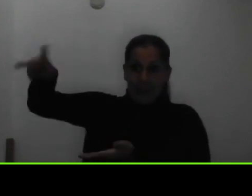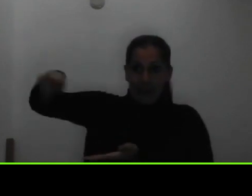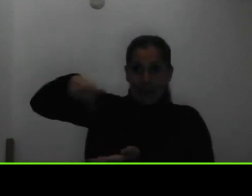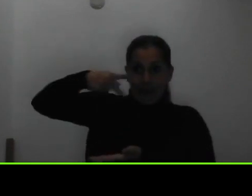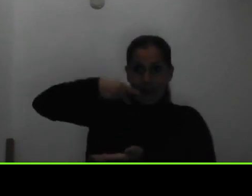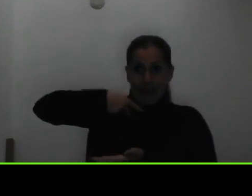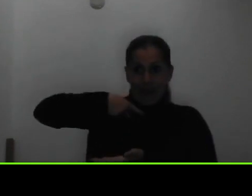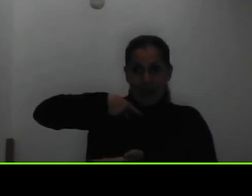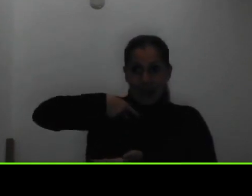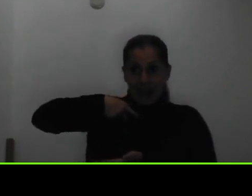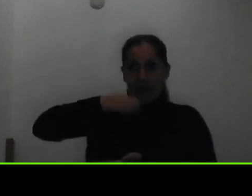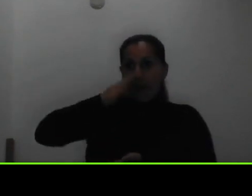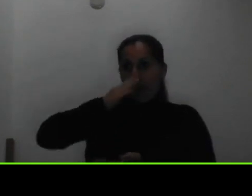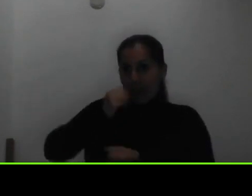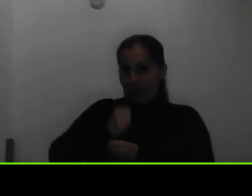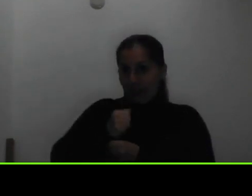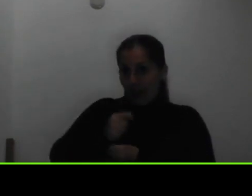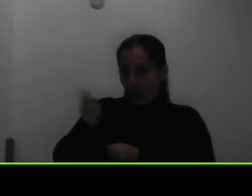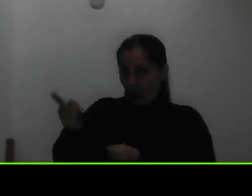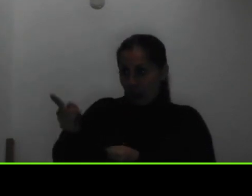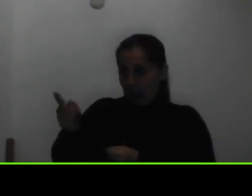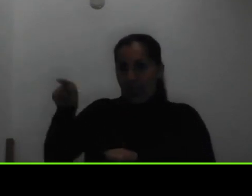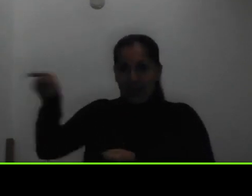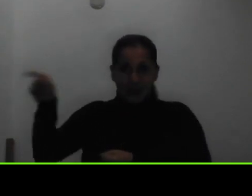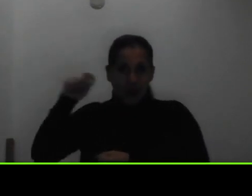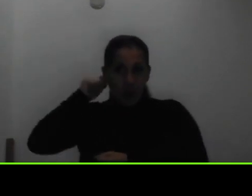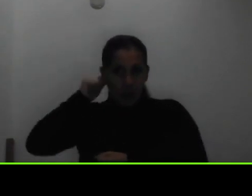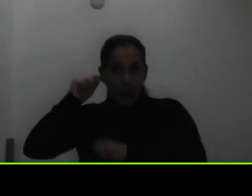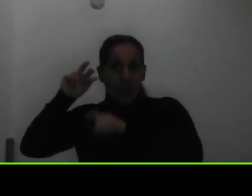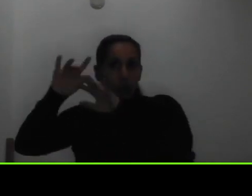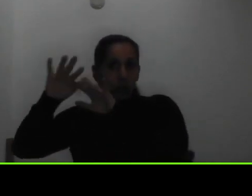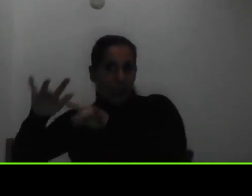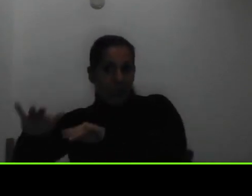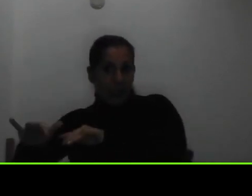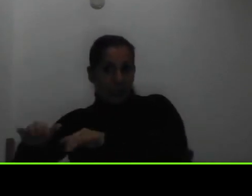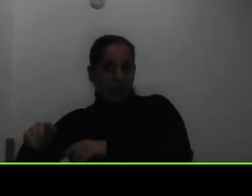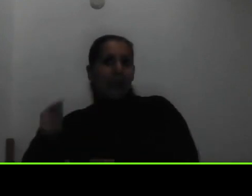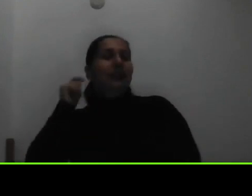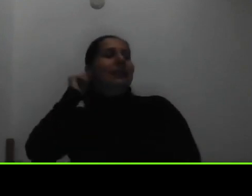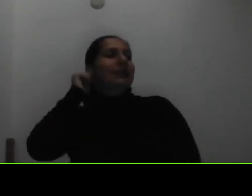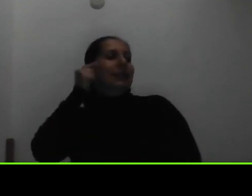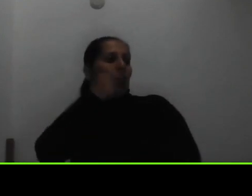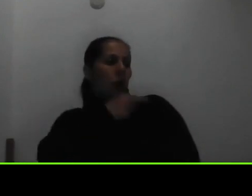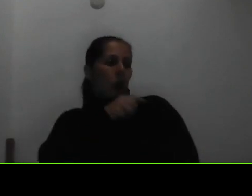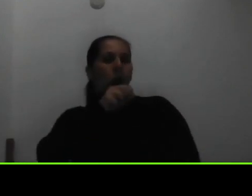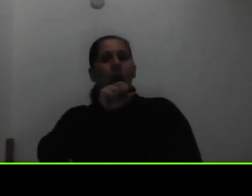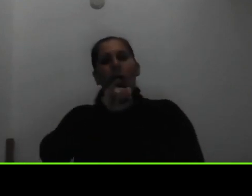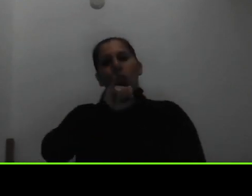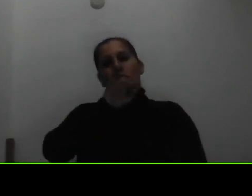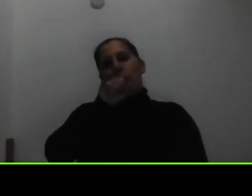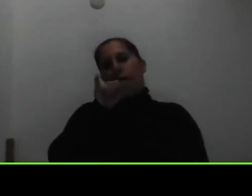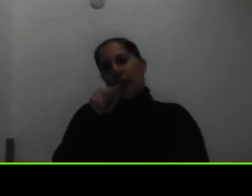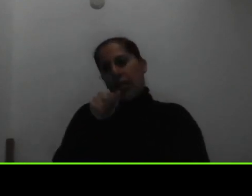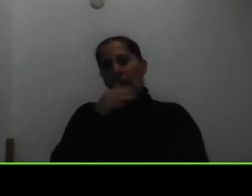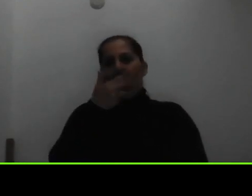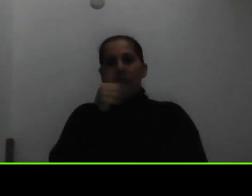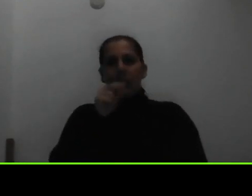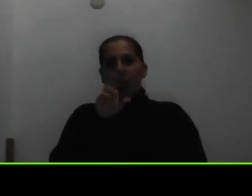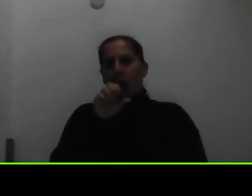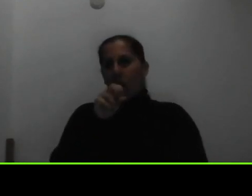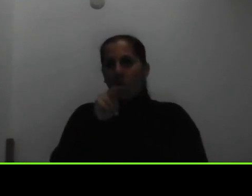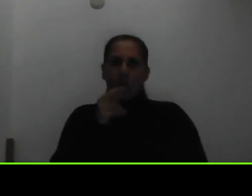mi mamá le trabaja le va a hacer una nota y va a decir la señora Sofía Chacón trabaja para